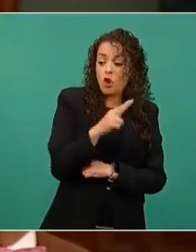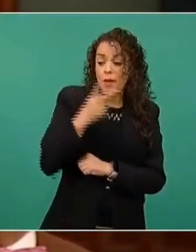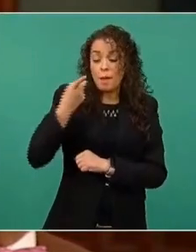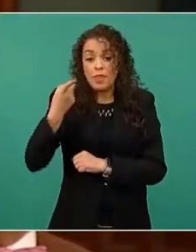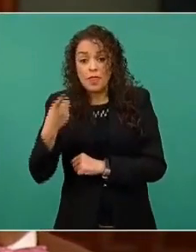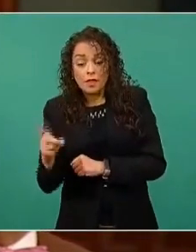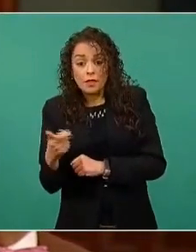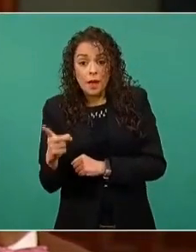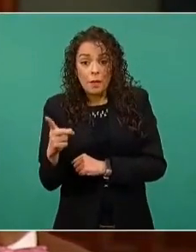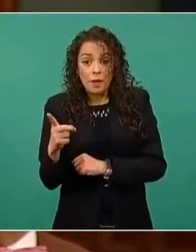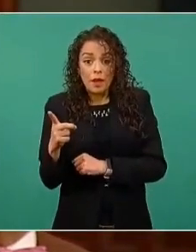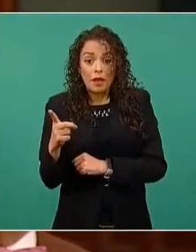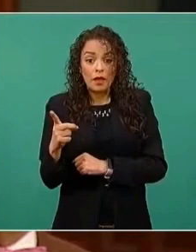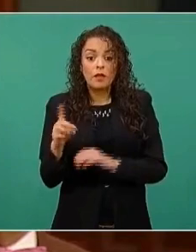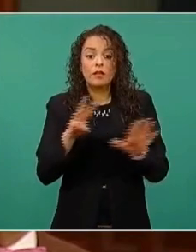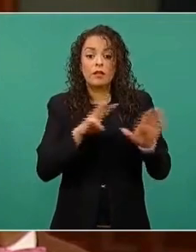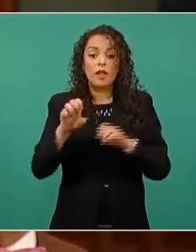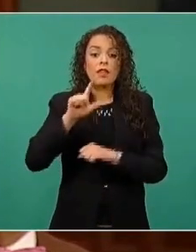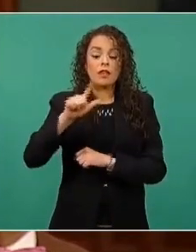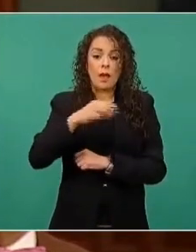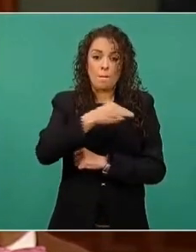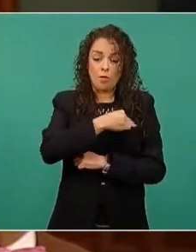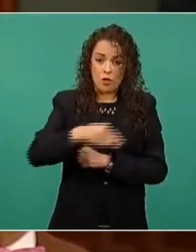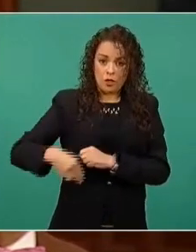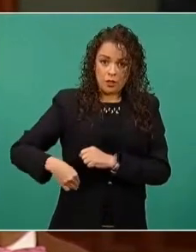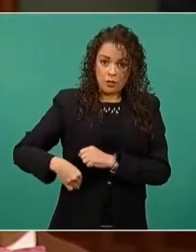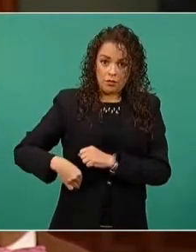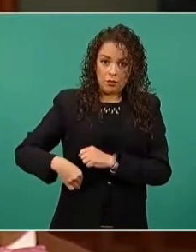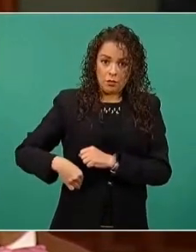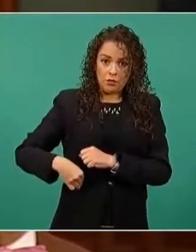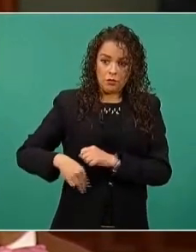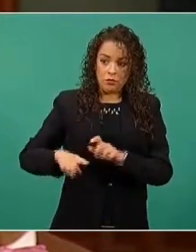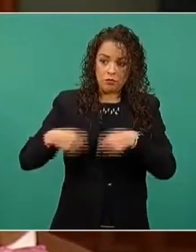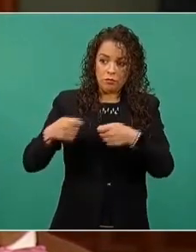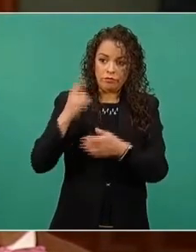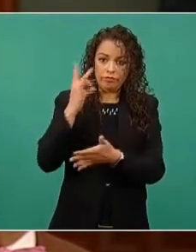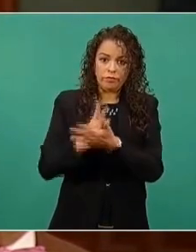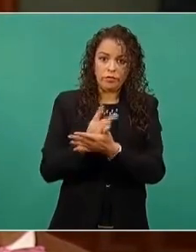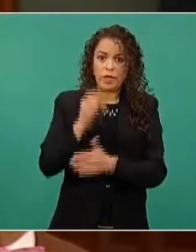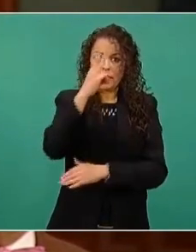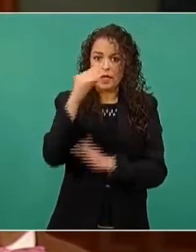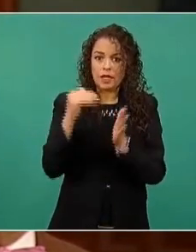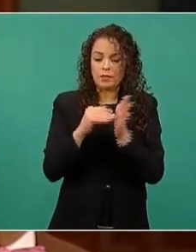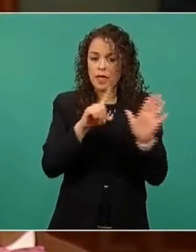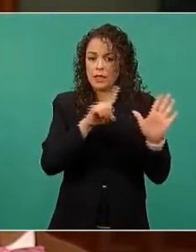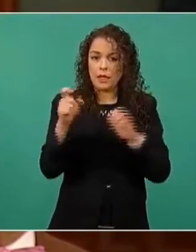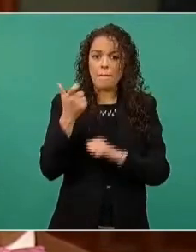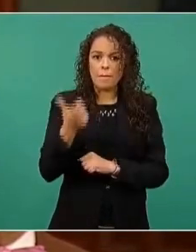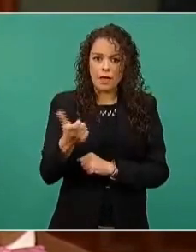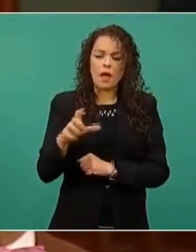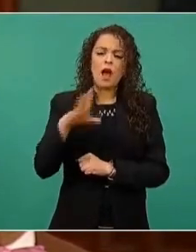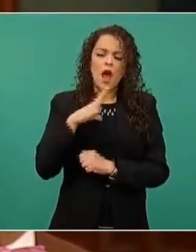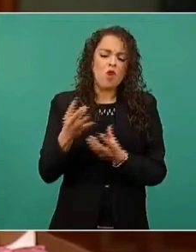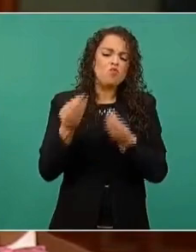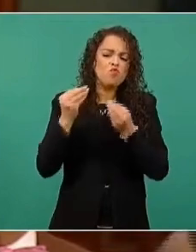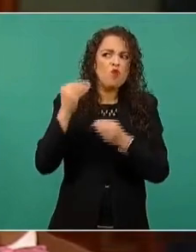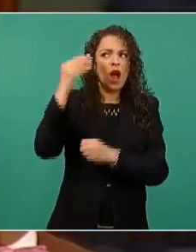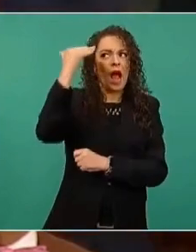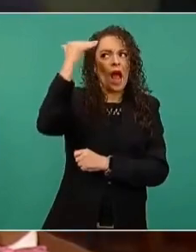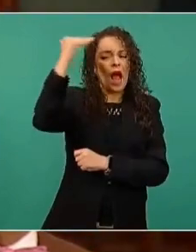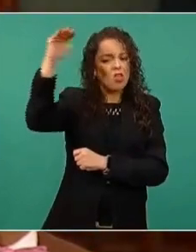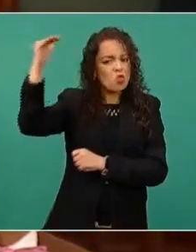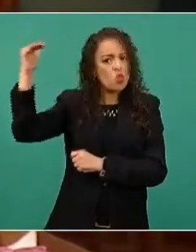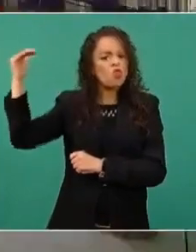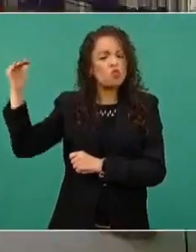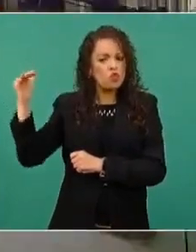los 317 municipios que solamente van a recibir tres mil 100 pesos. Hay muchos adultos, presidente, y bueno, yo